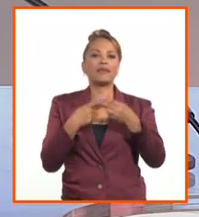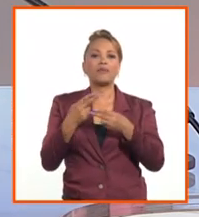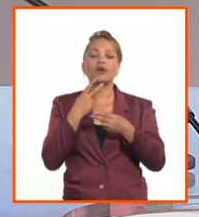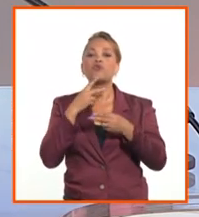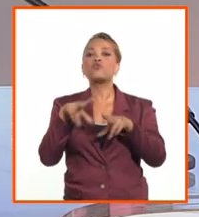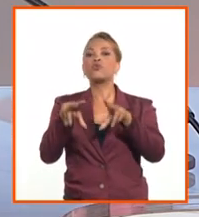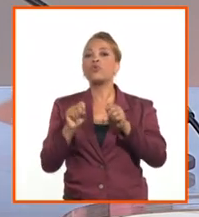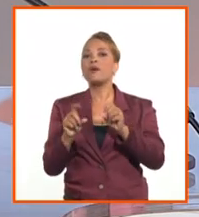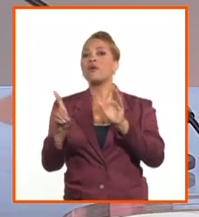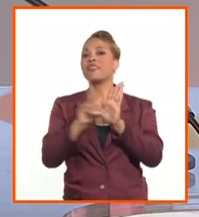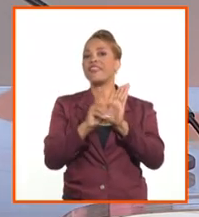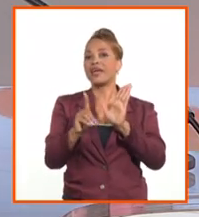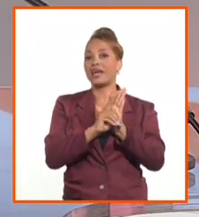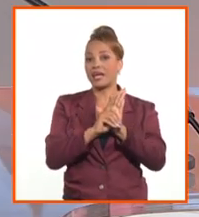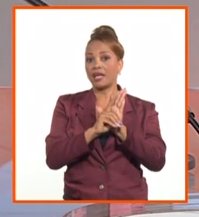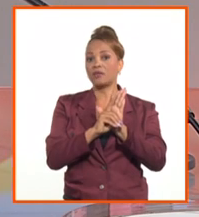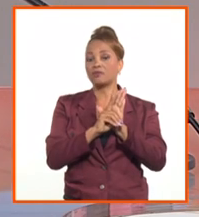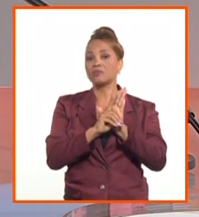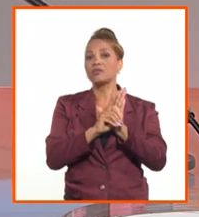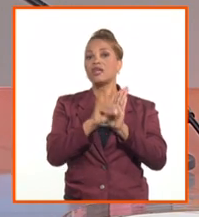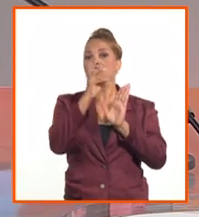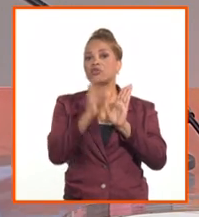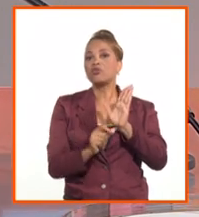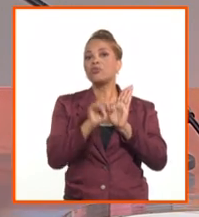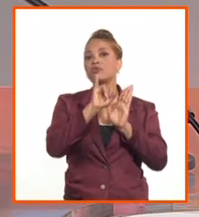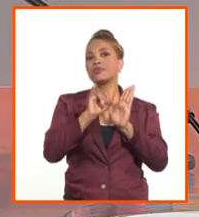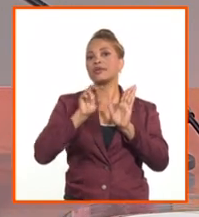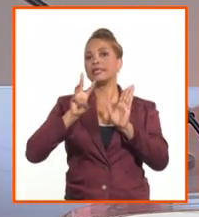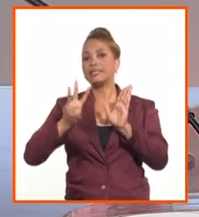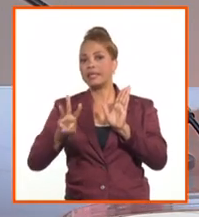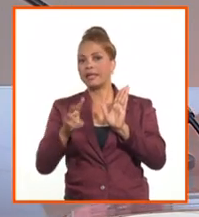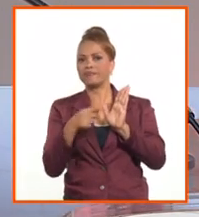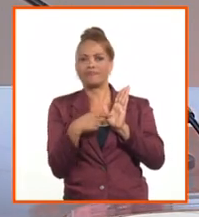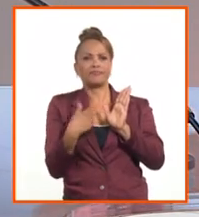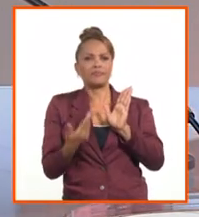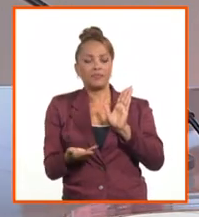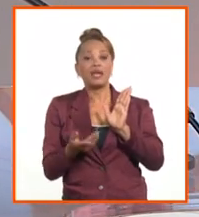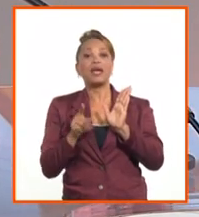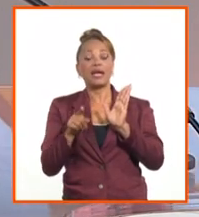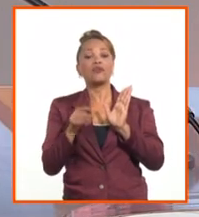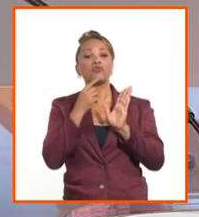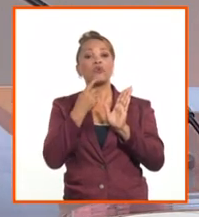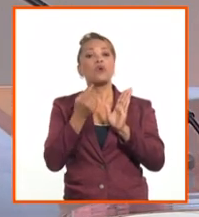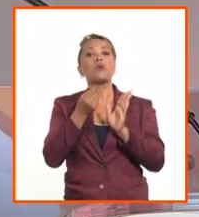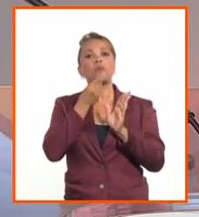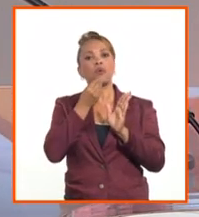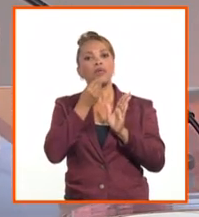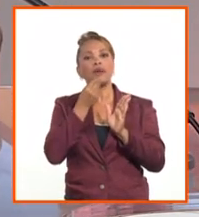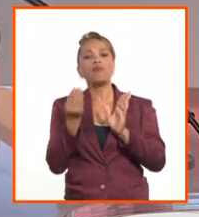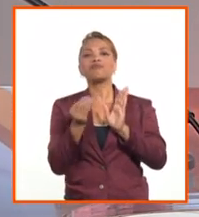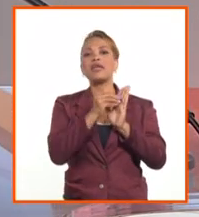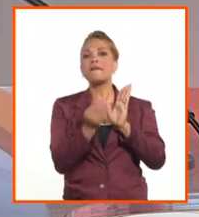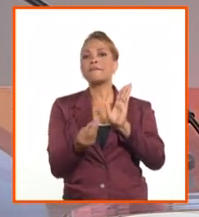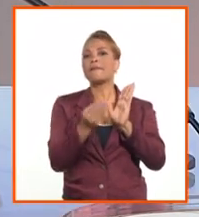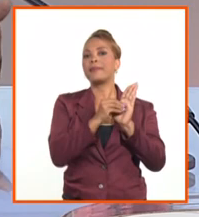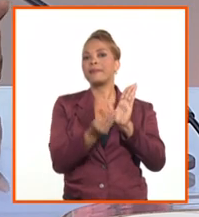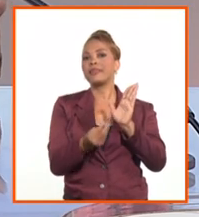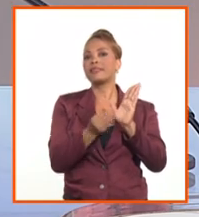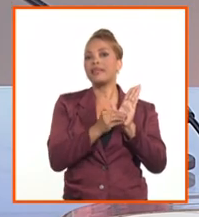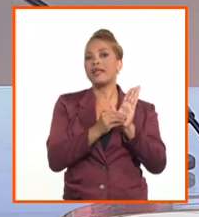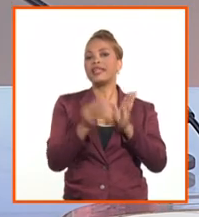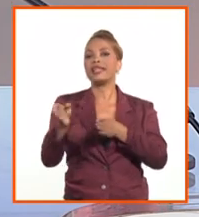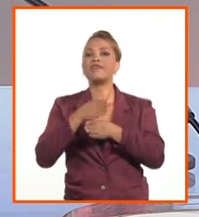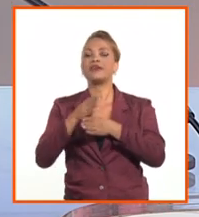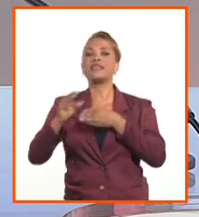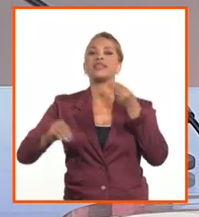decreto, que es el decreto 63, que va a permitir entonces que se puedan implementar diferentes tipos de